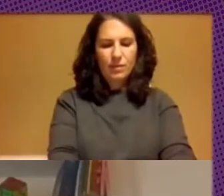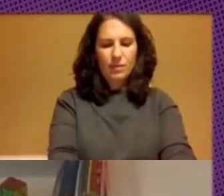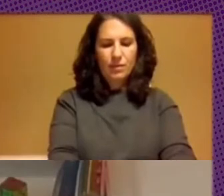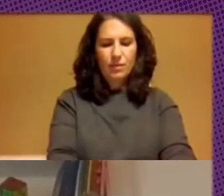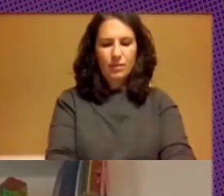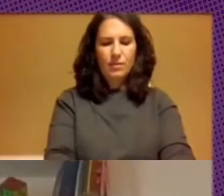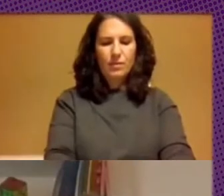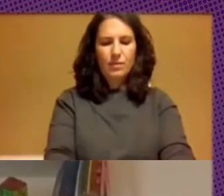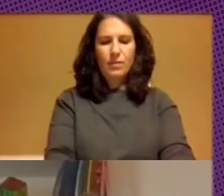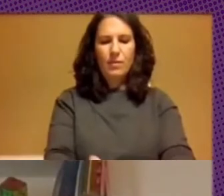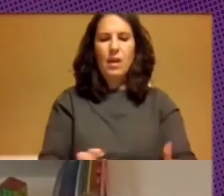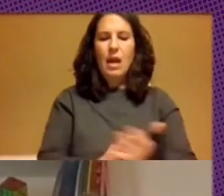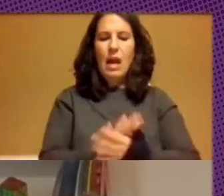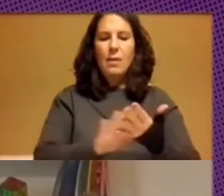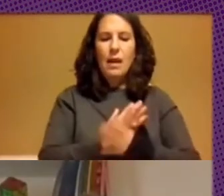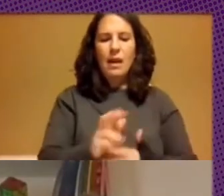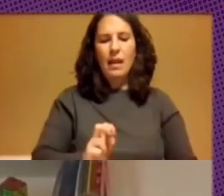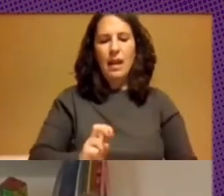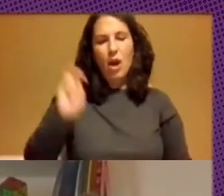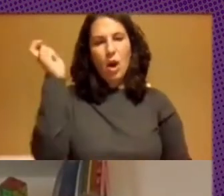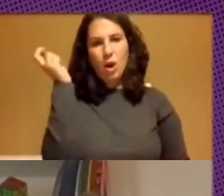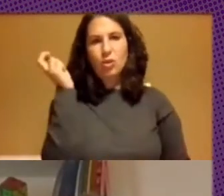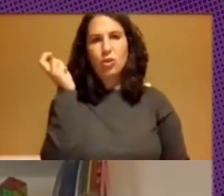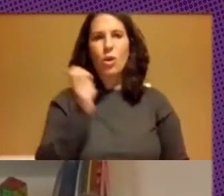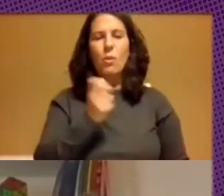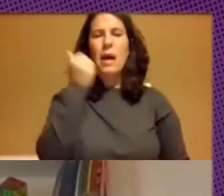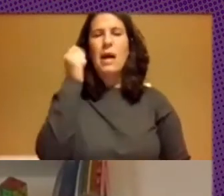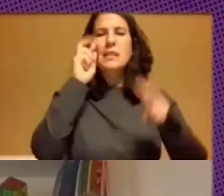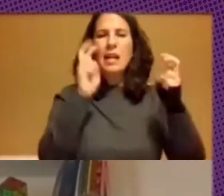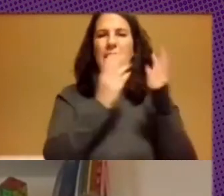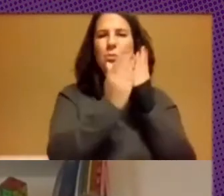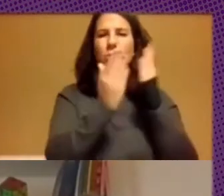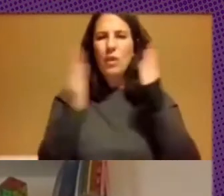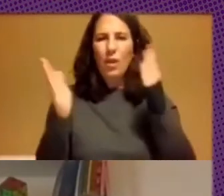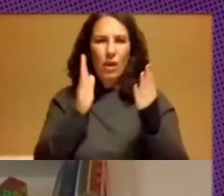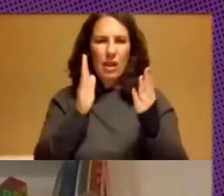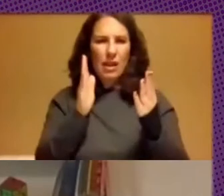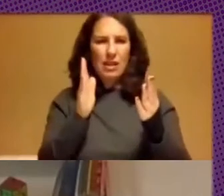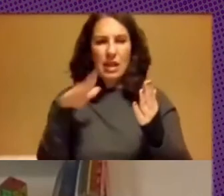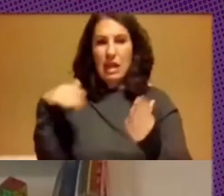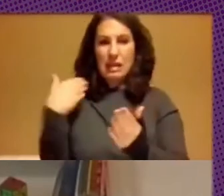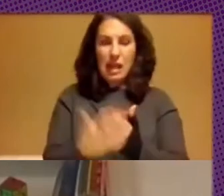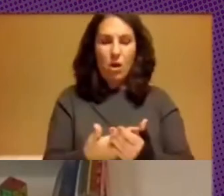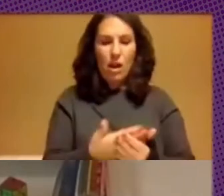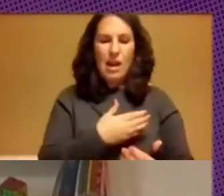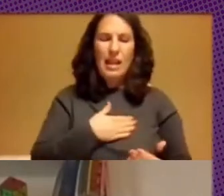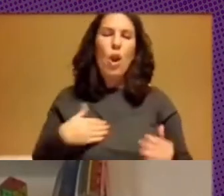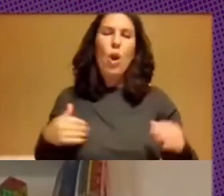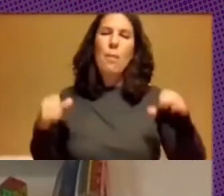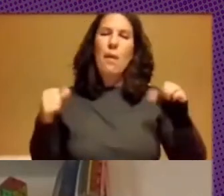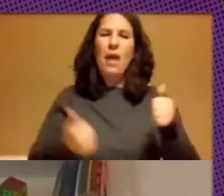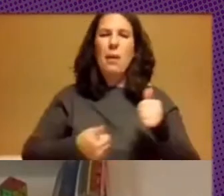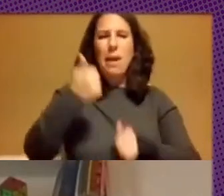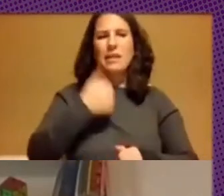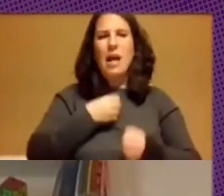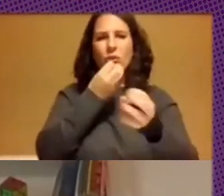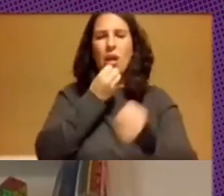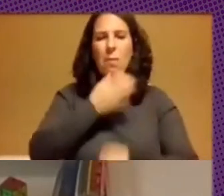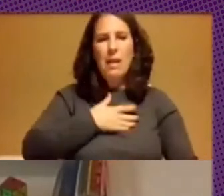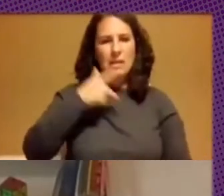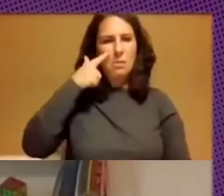mostrador en cuanto a las exposiciones que tuvimos hasta ahora quiero empezar desde esta experiencia bueno de hecho